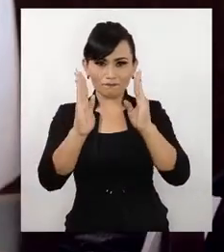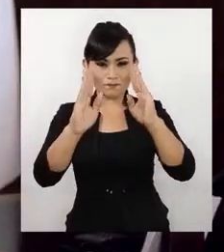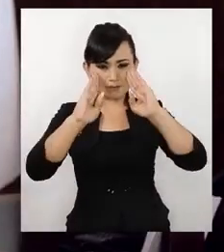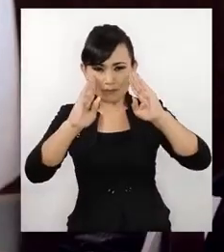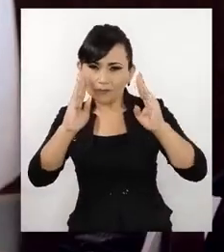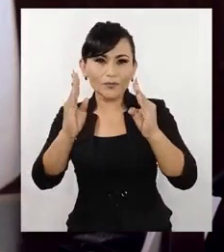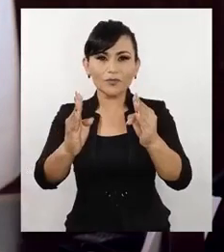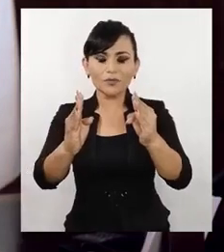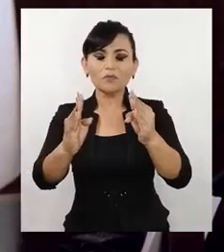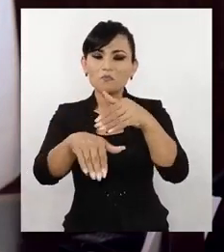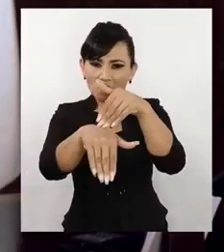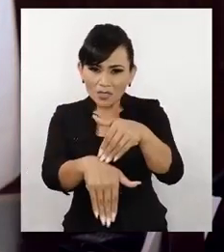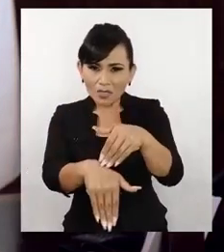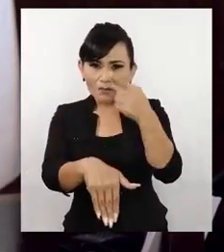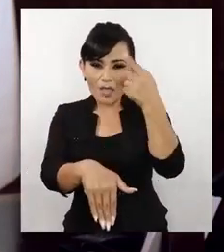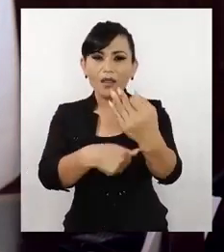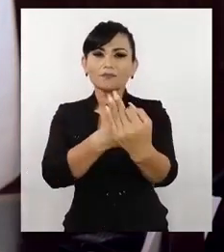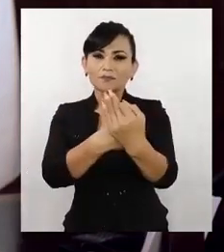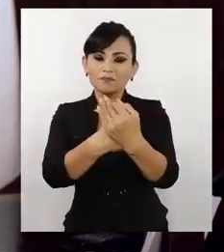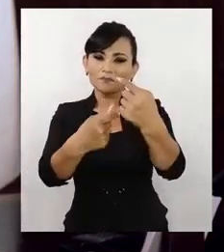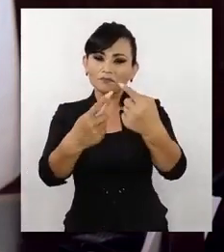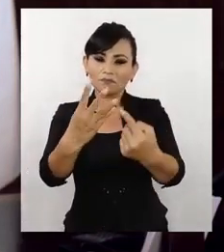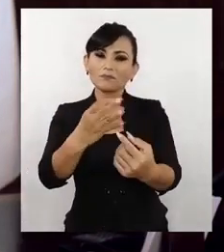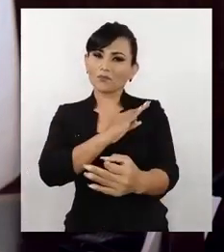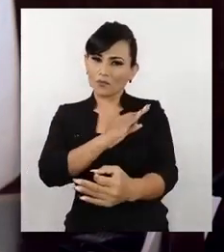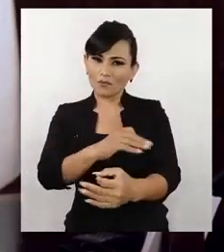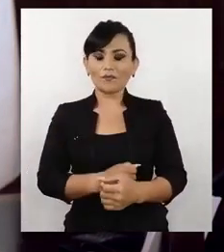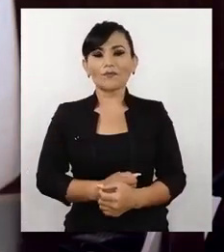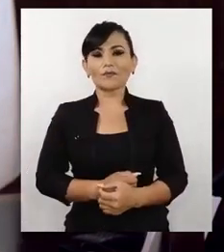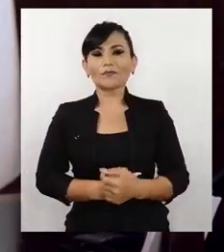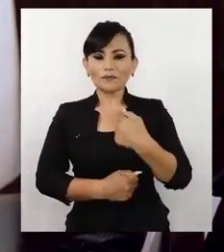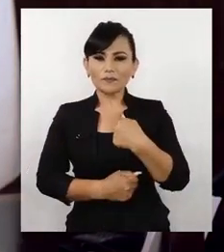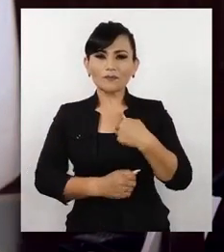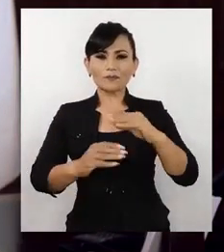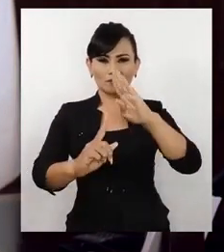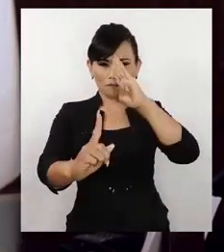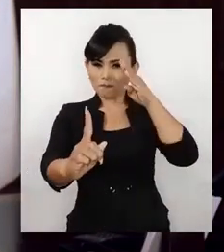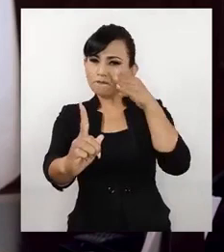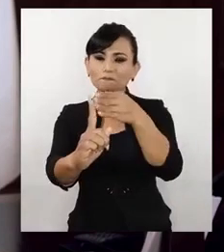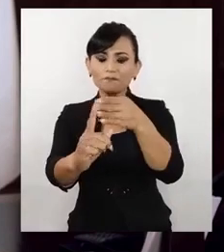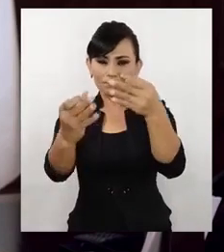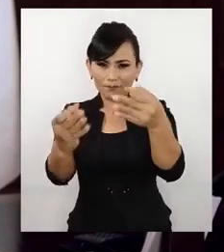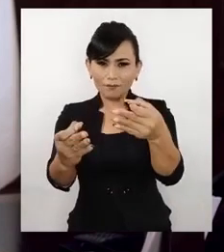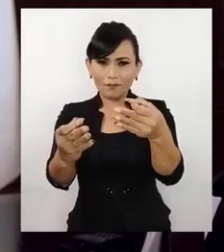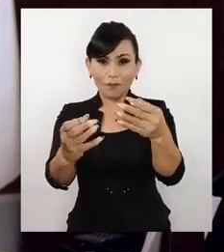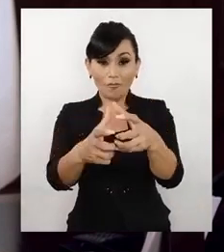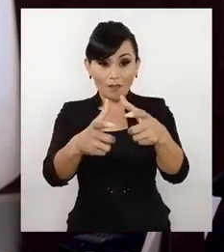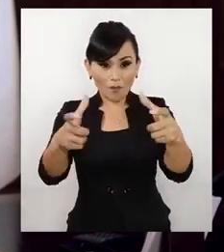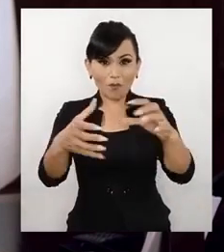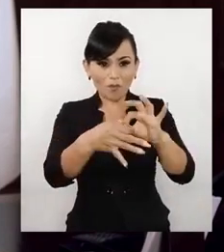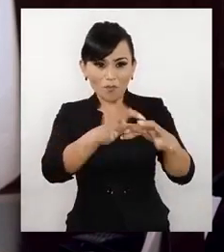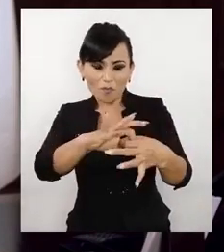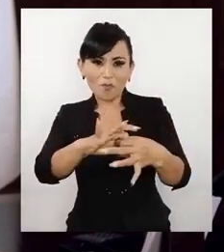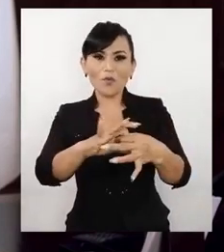contribuir a cortar la cadena de contagio y enfocarte para que esta estrategia se